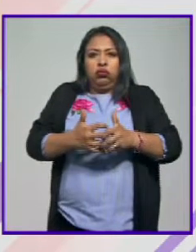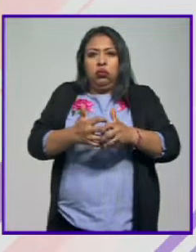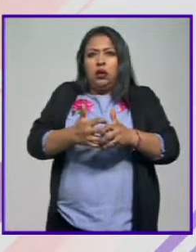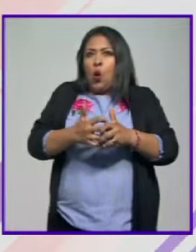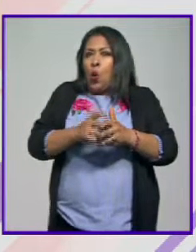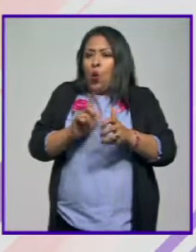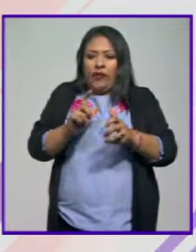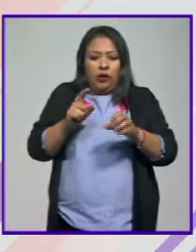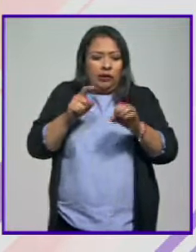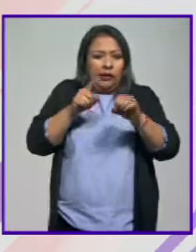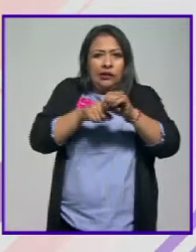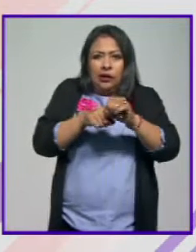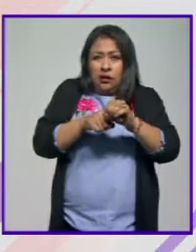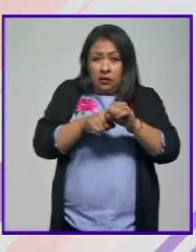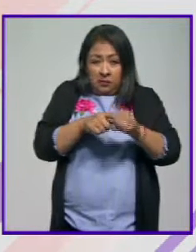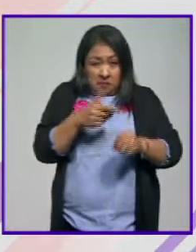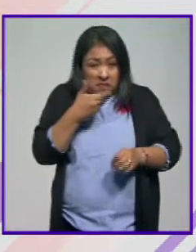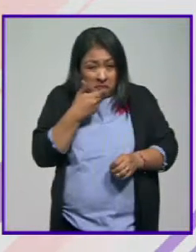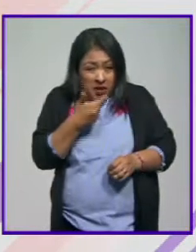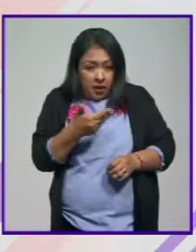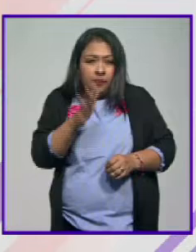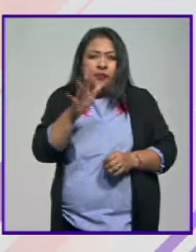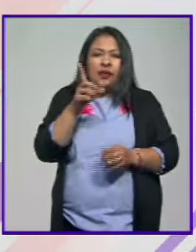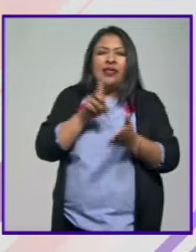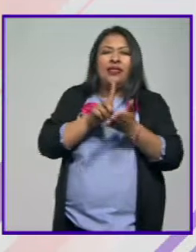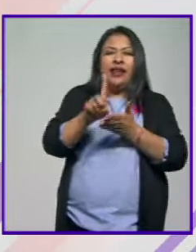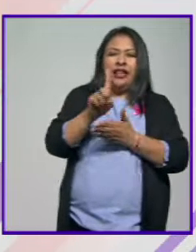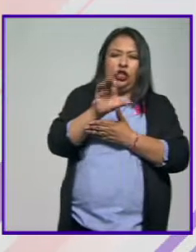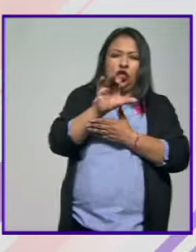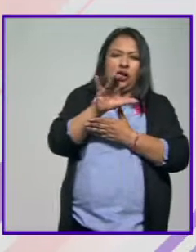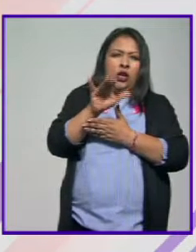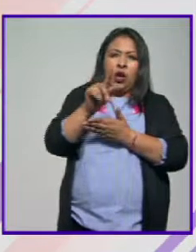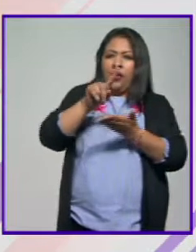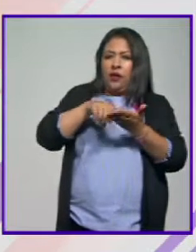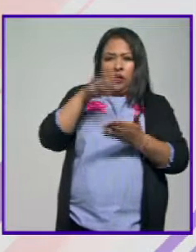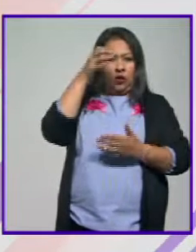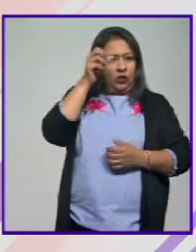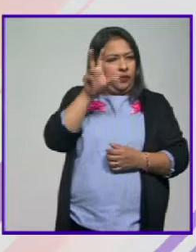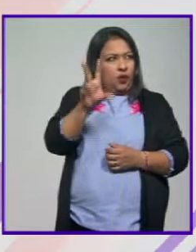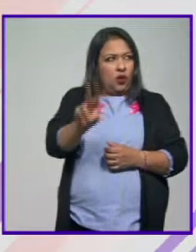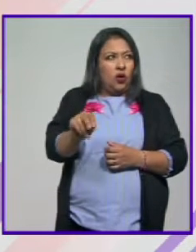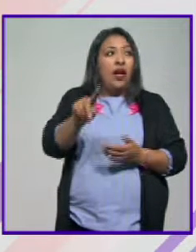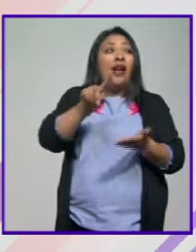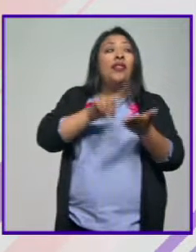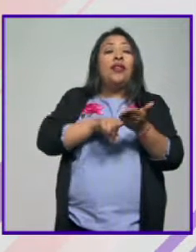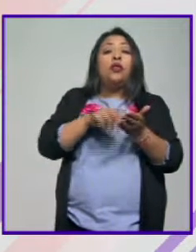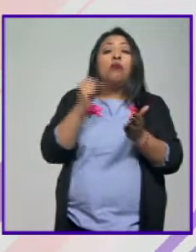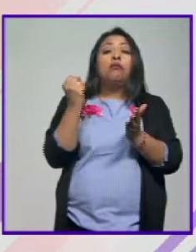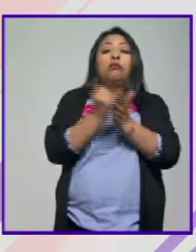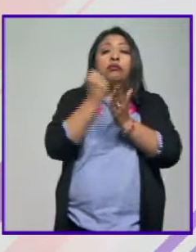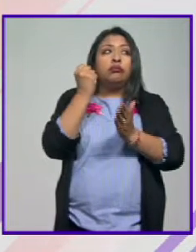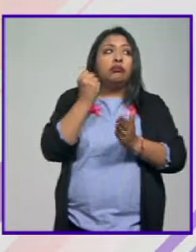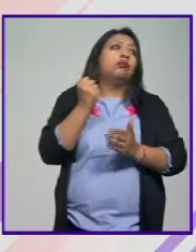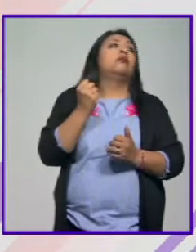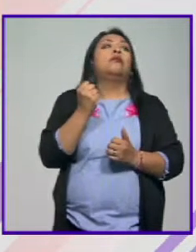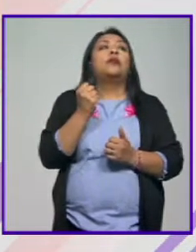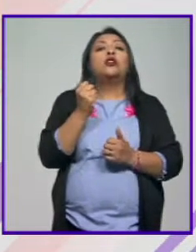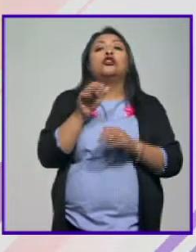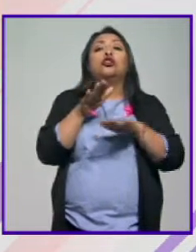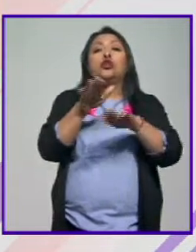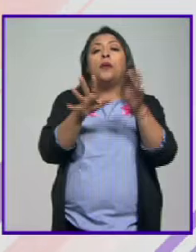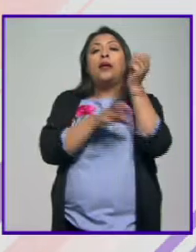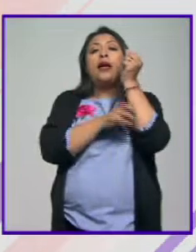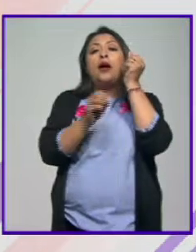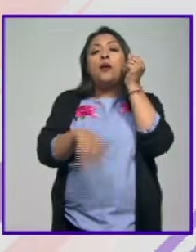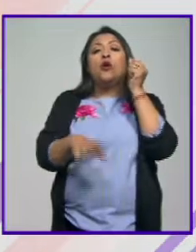el momento de la concepción. ¿No es correcto esto? Bueno, en el derecho canónico no está esa definición, esa definición está en la declaración sobre el aborto de la